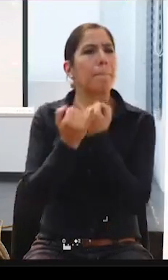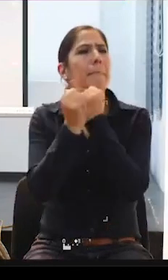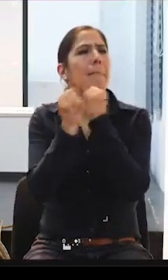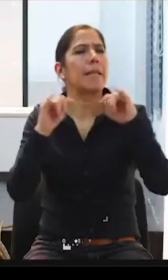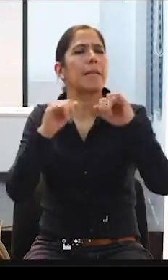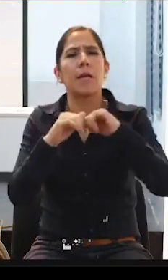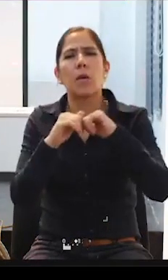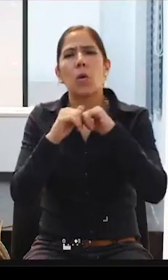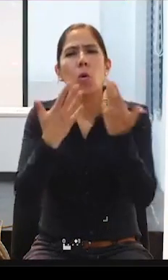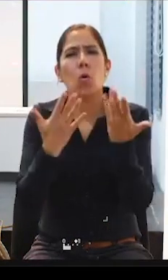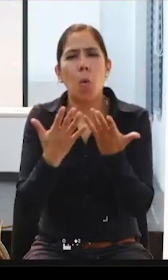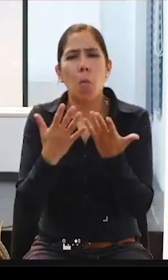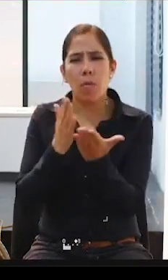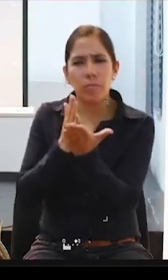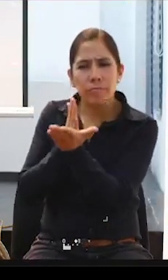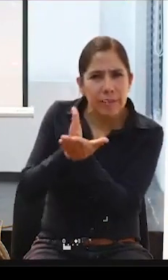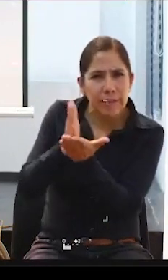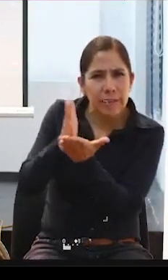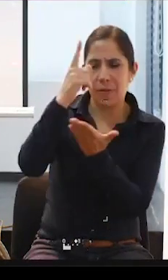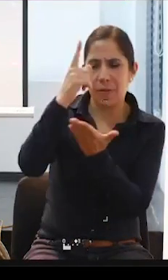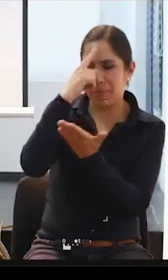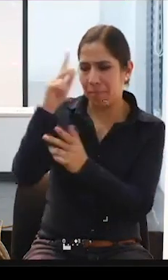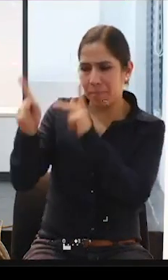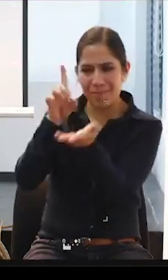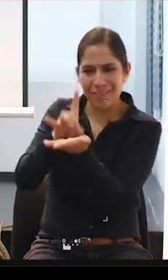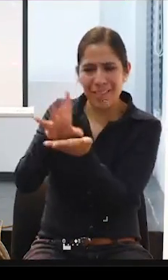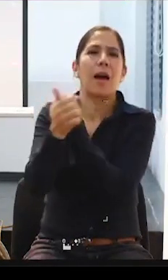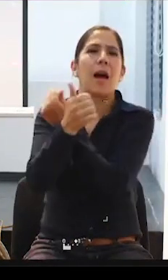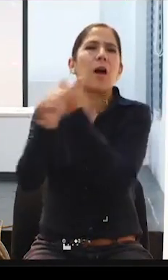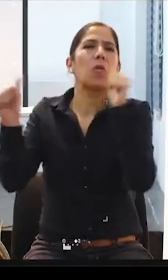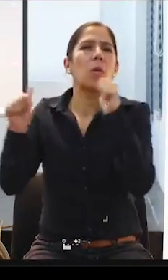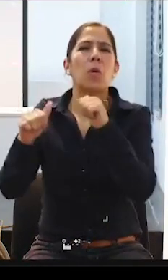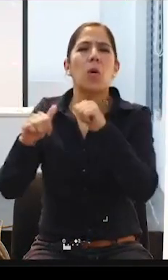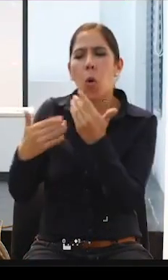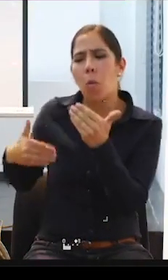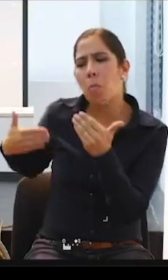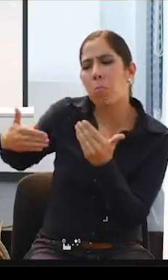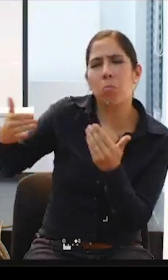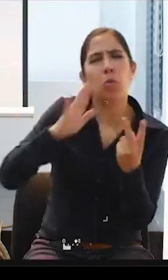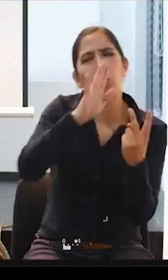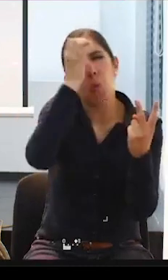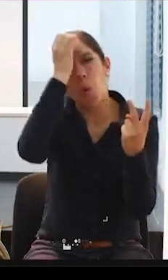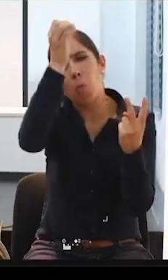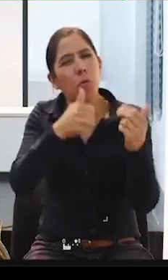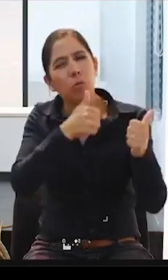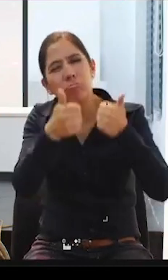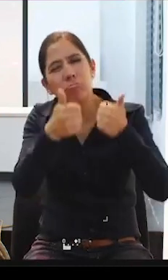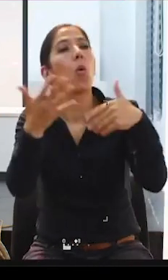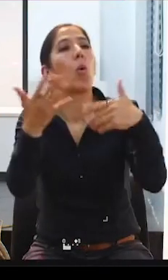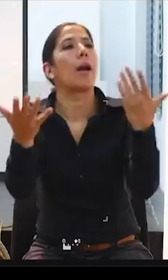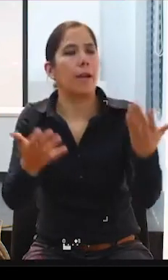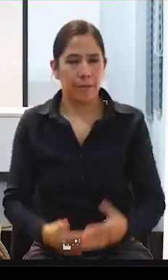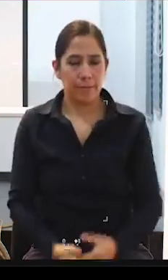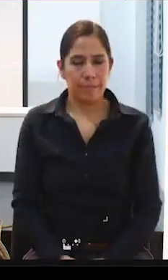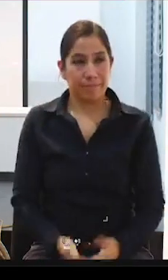relacionados a la autonomía de las personas con discapacidad desde tu punto de vista? Bienvenida, Wendy.